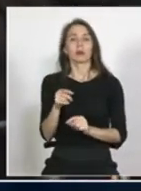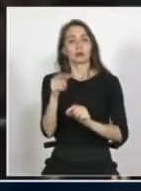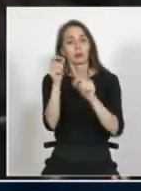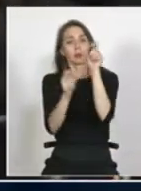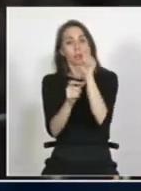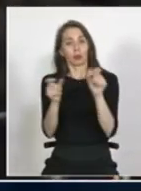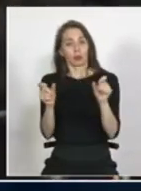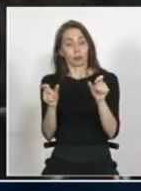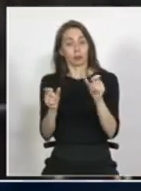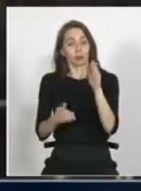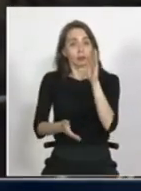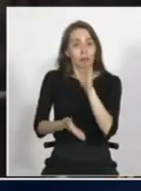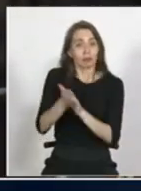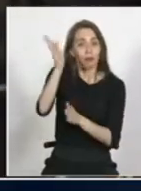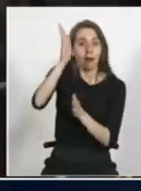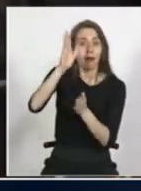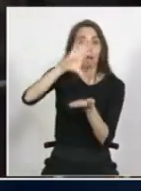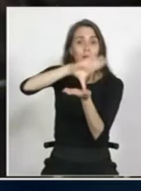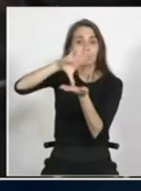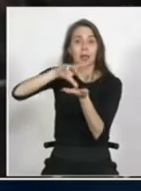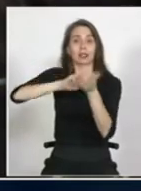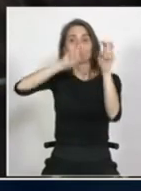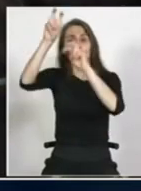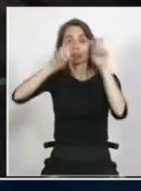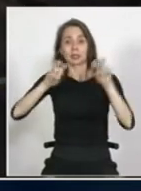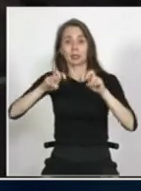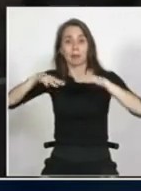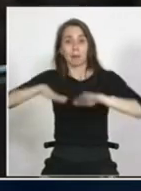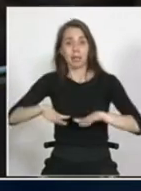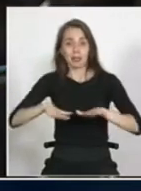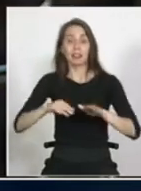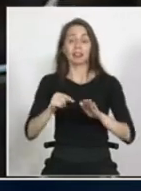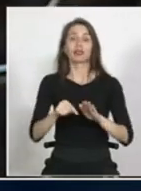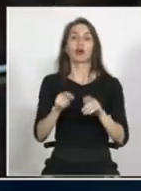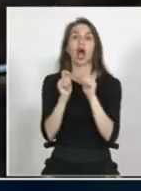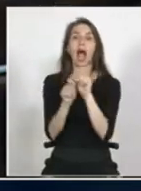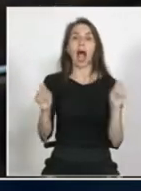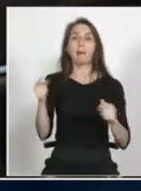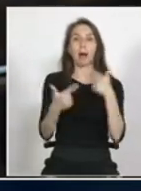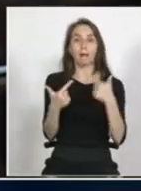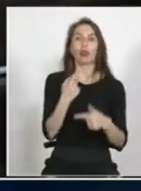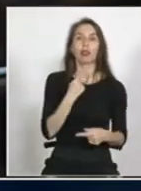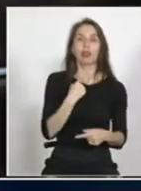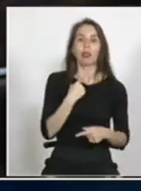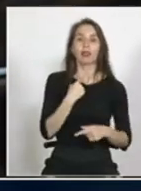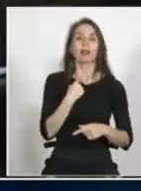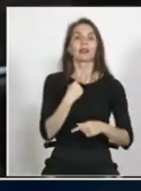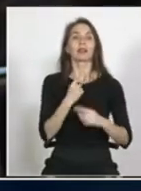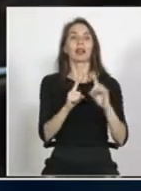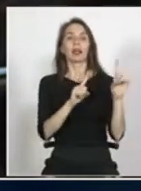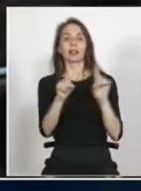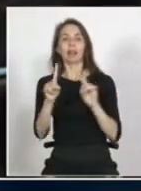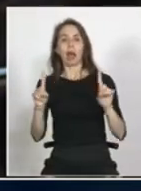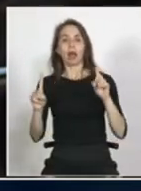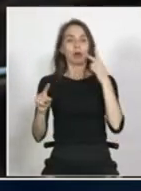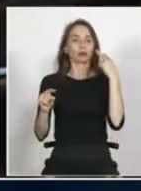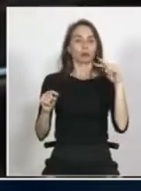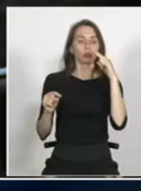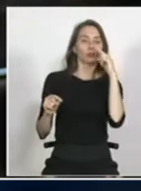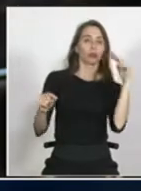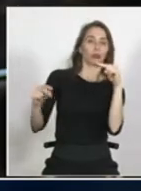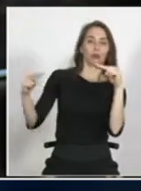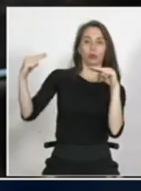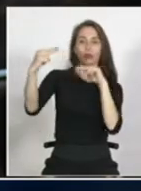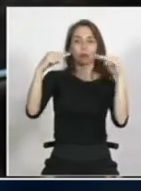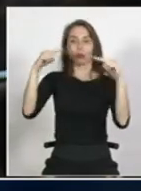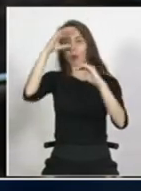de interés político y en la época de campaña en la que estamos sin duda que cada cual va a tener una mirada y yo creo